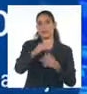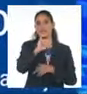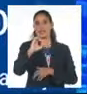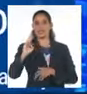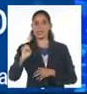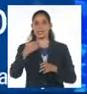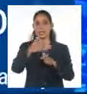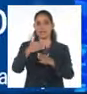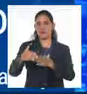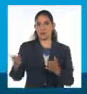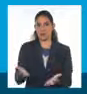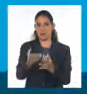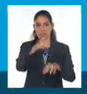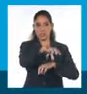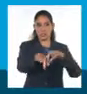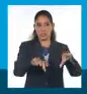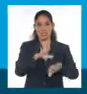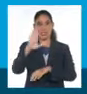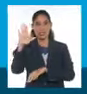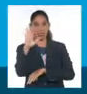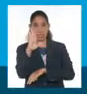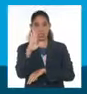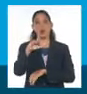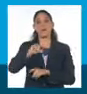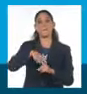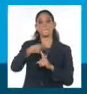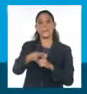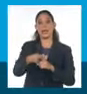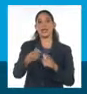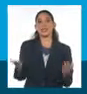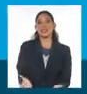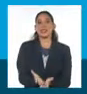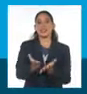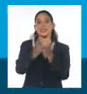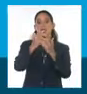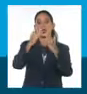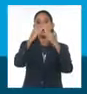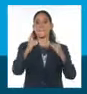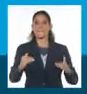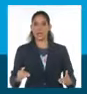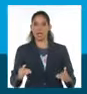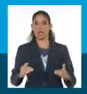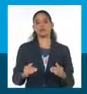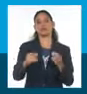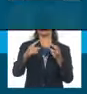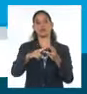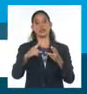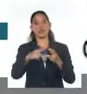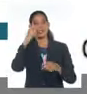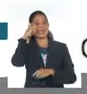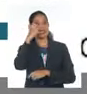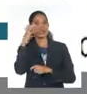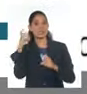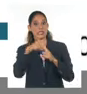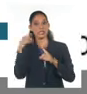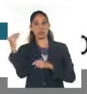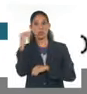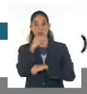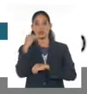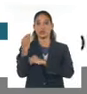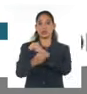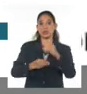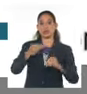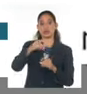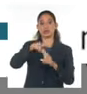áreas entre ellas el desarrollo sostenible y la financiación la paz y la seguridad la ciencia la tecnología y la innovación la